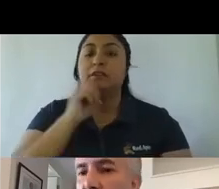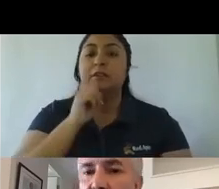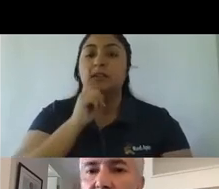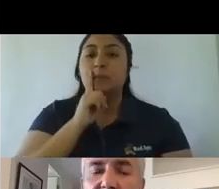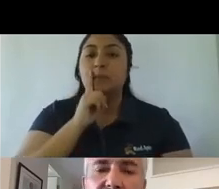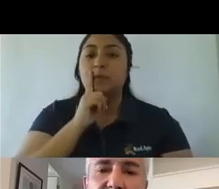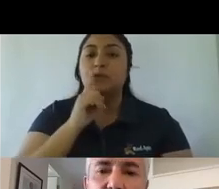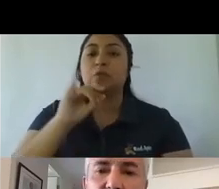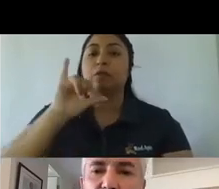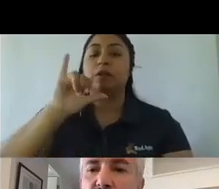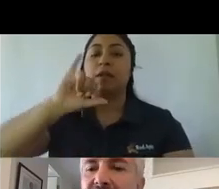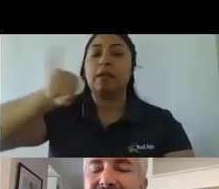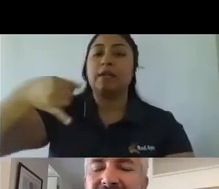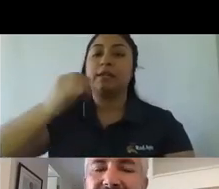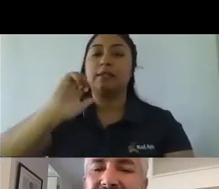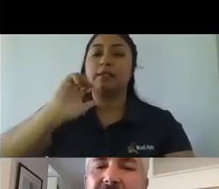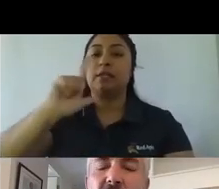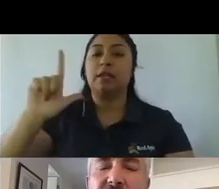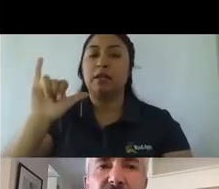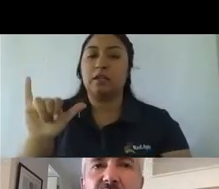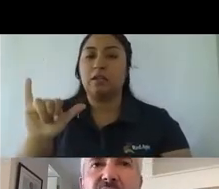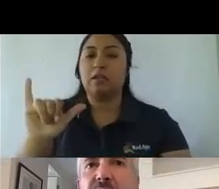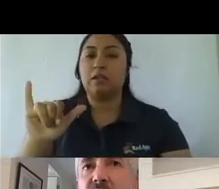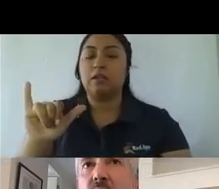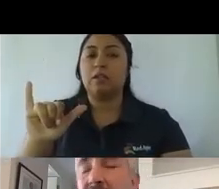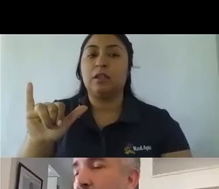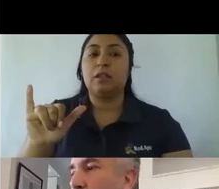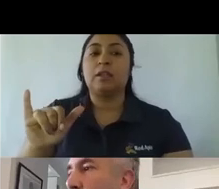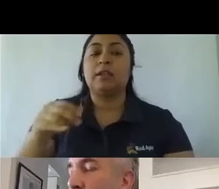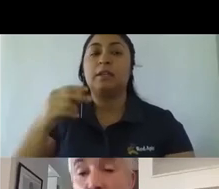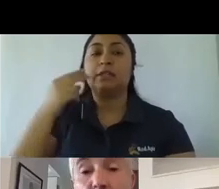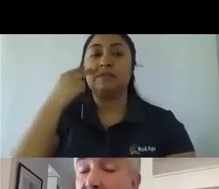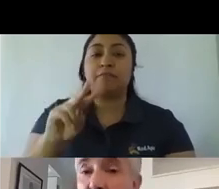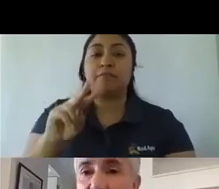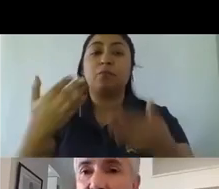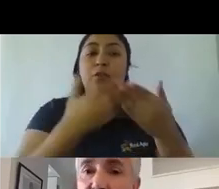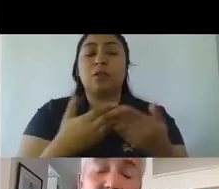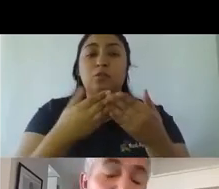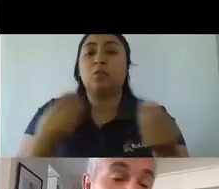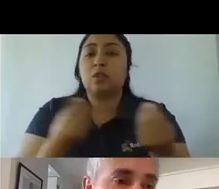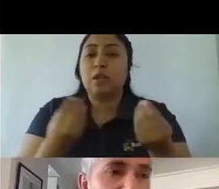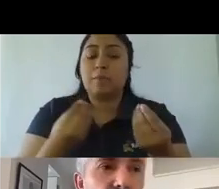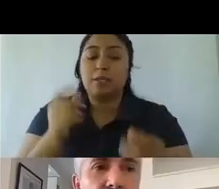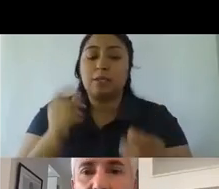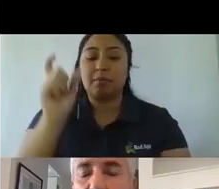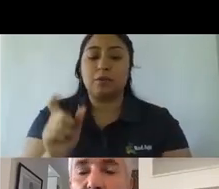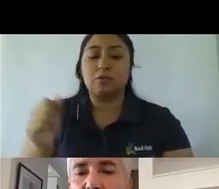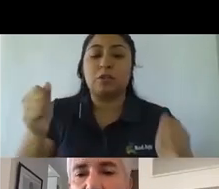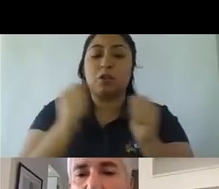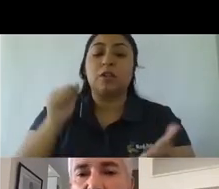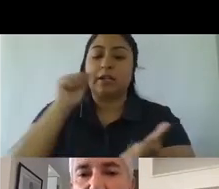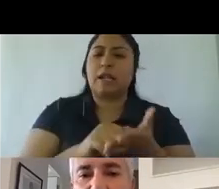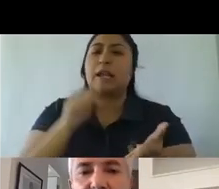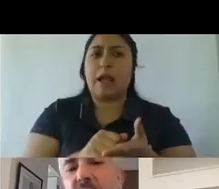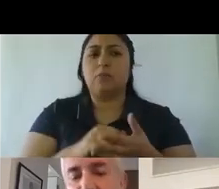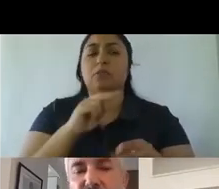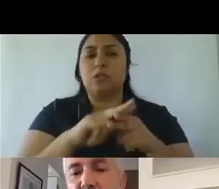vamos a levantar un estudio para entender qué es lo que le está pasando a las personas por ejemplo con los reclamos que hacen hoy día y considerando que todo este proceso